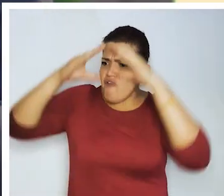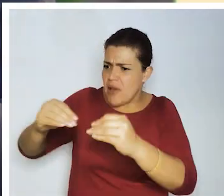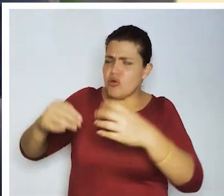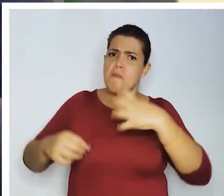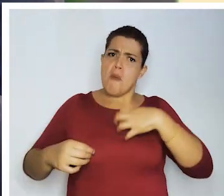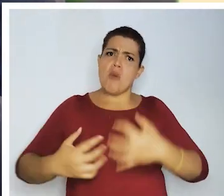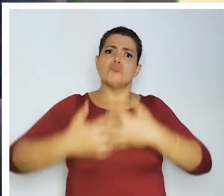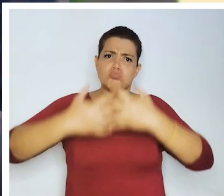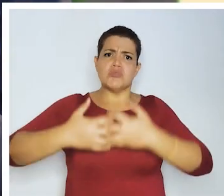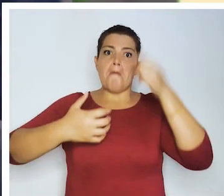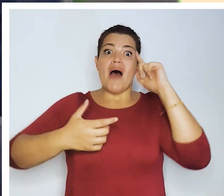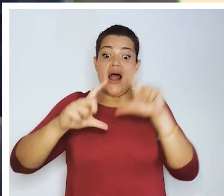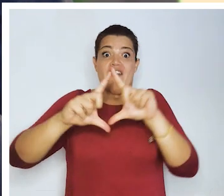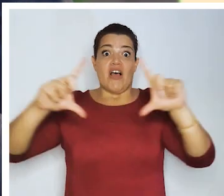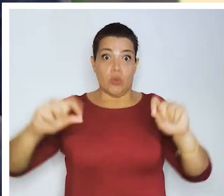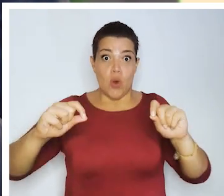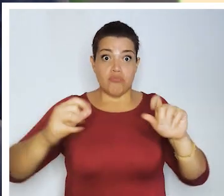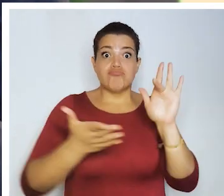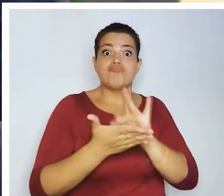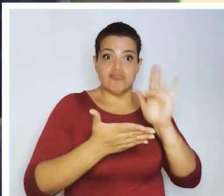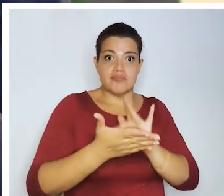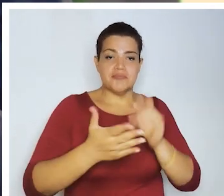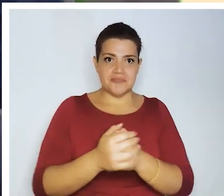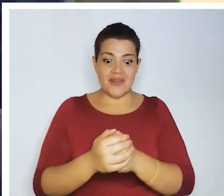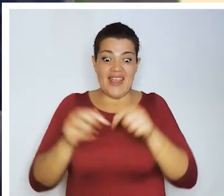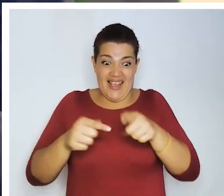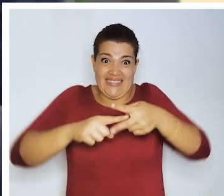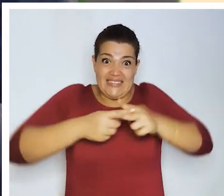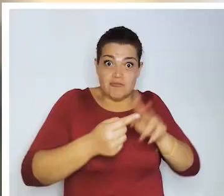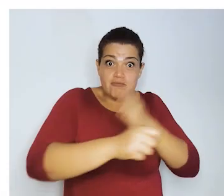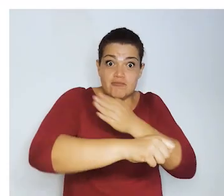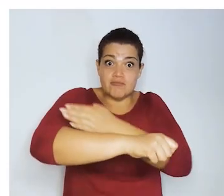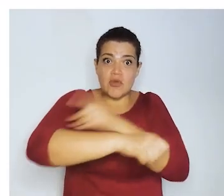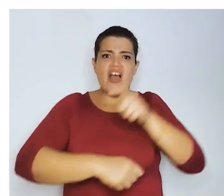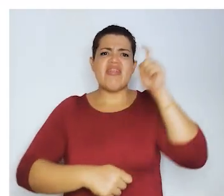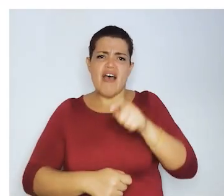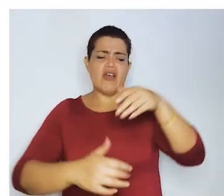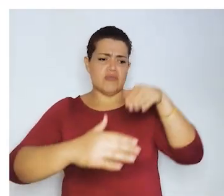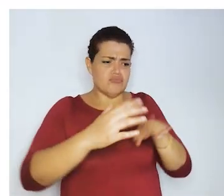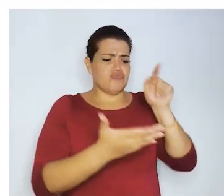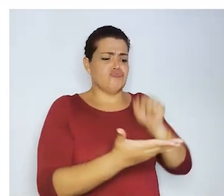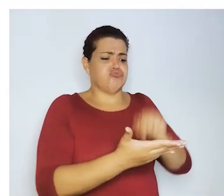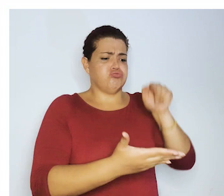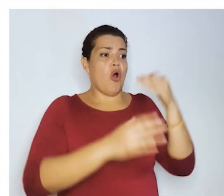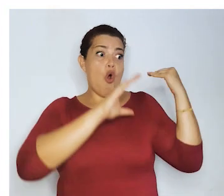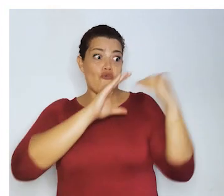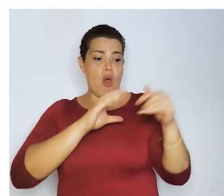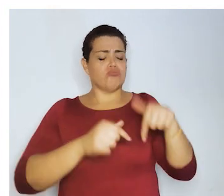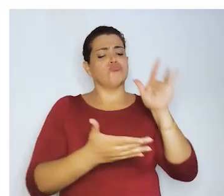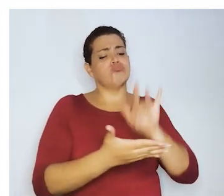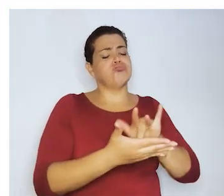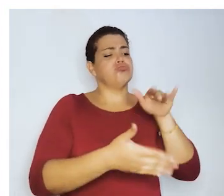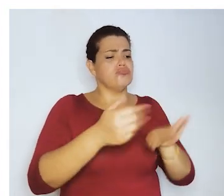mano la información de su empresa para la facturación electrónica. Para iniciar el proceso, usted debe hacer clic en el